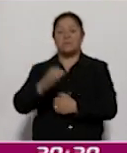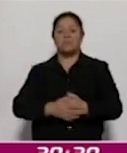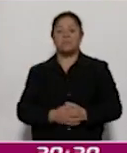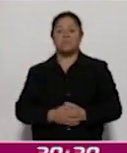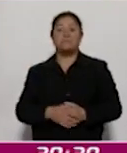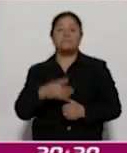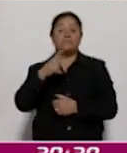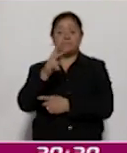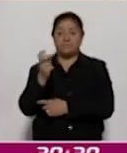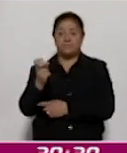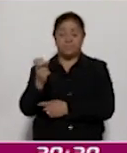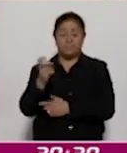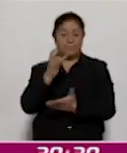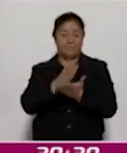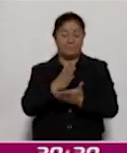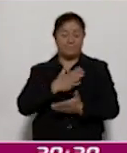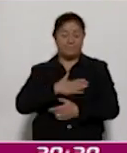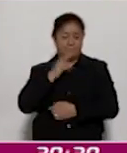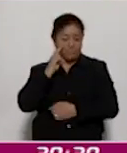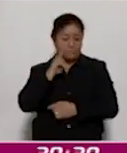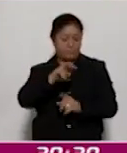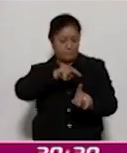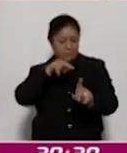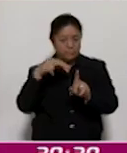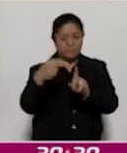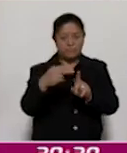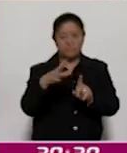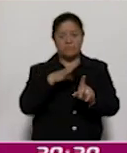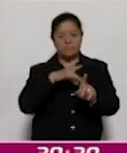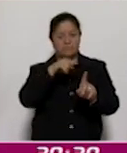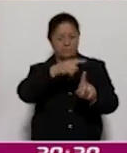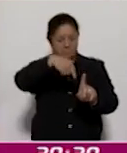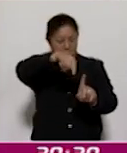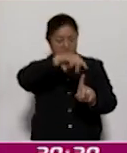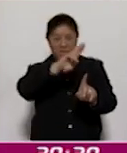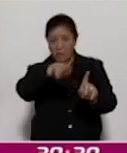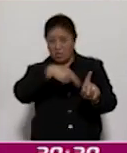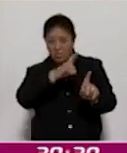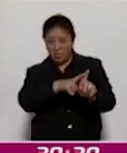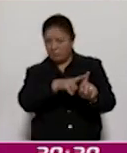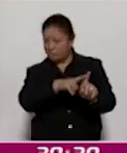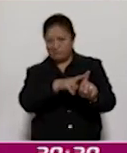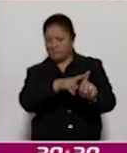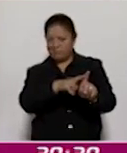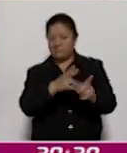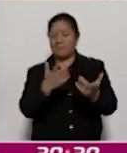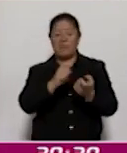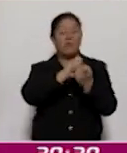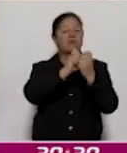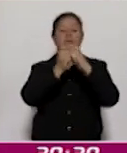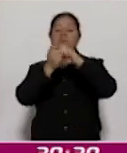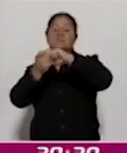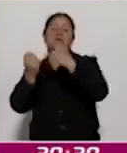solamente el aspecto del tratamiento ordinario, sino que la transformación, como todos los gobiernos de transformación en este país,